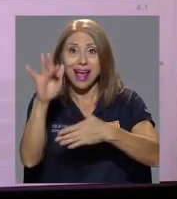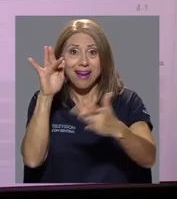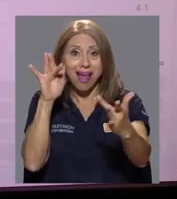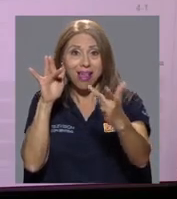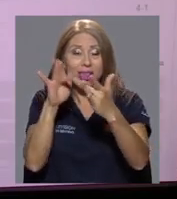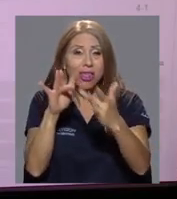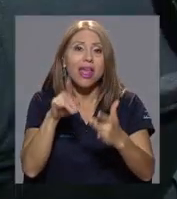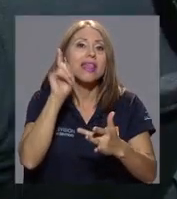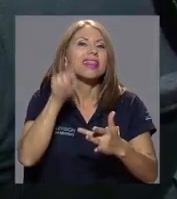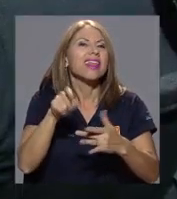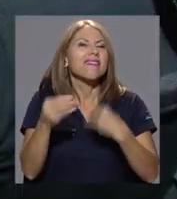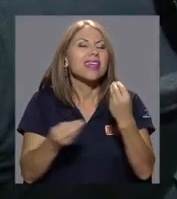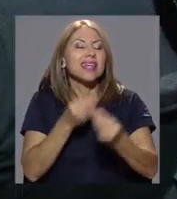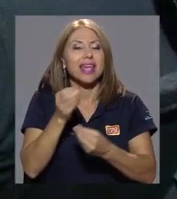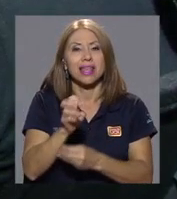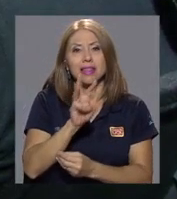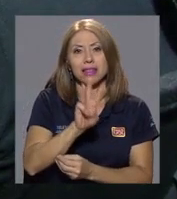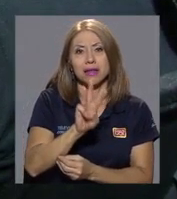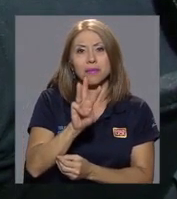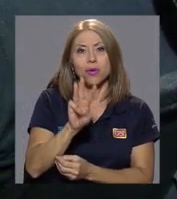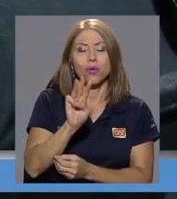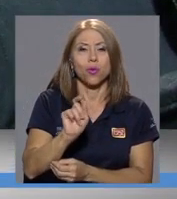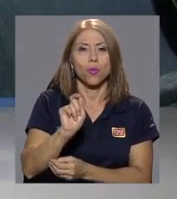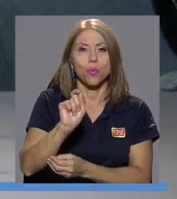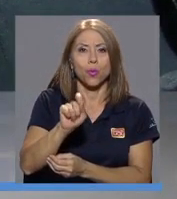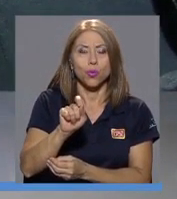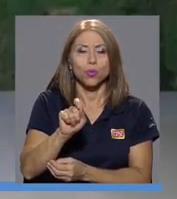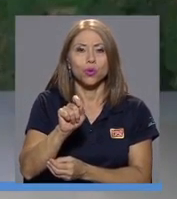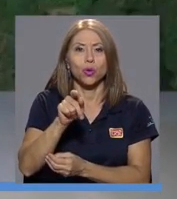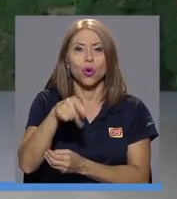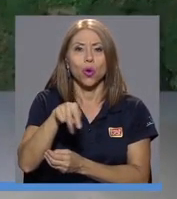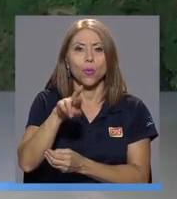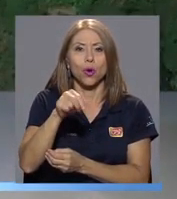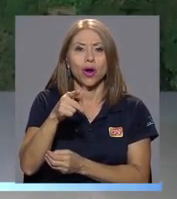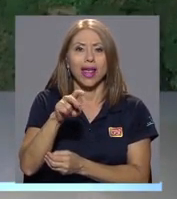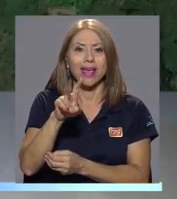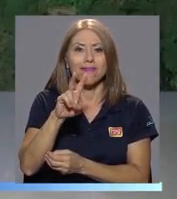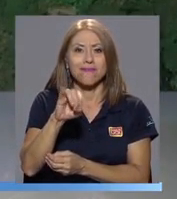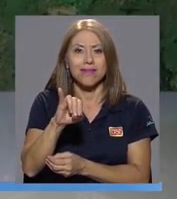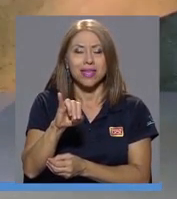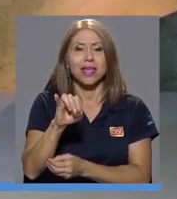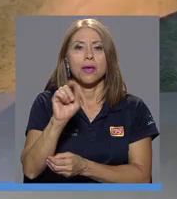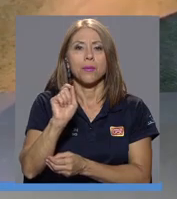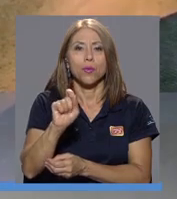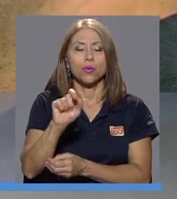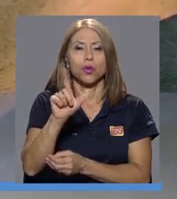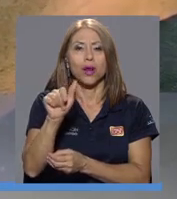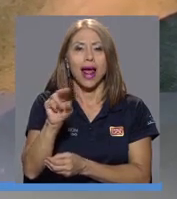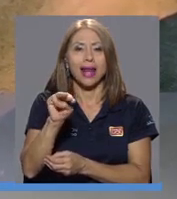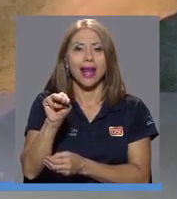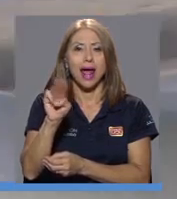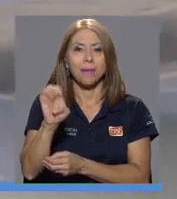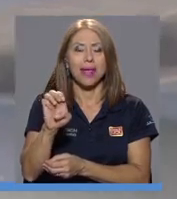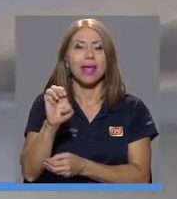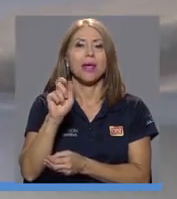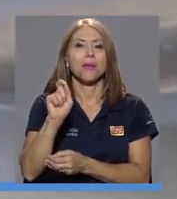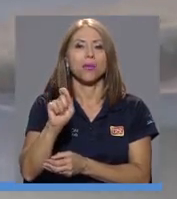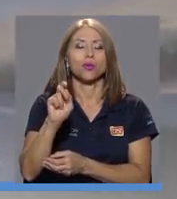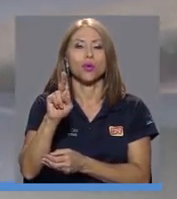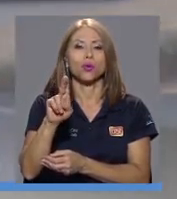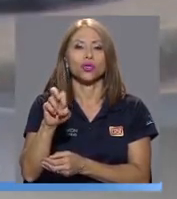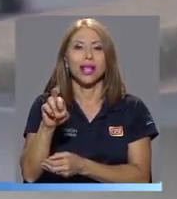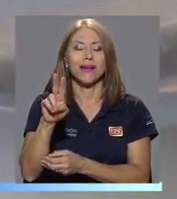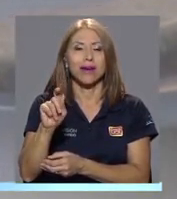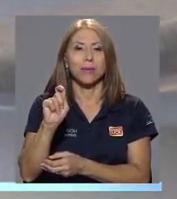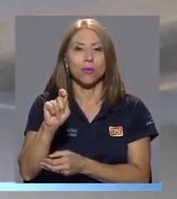plataforma, debe ingresar a la dirección www.projevi.lanami.ucr.ac.cr